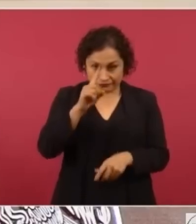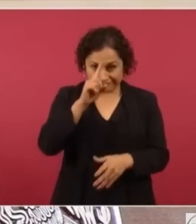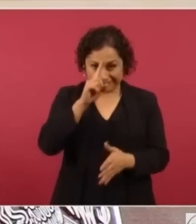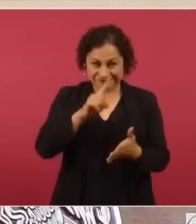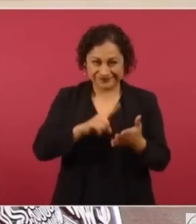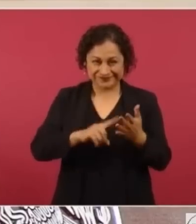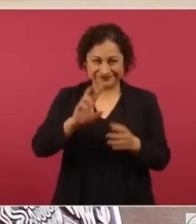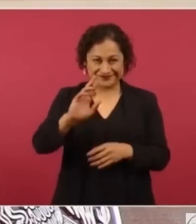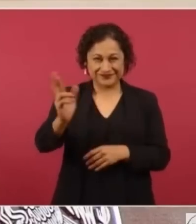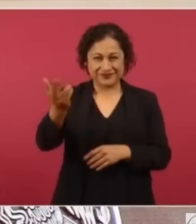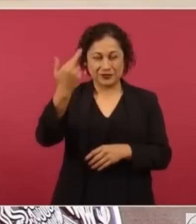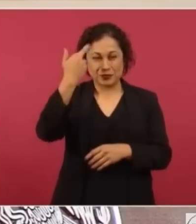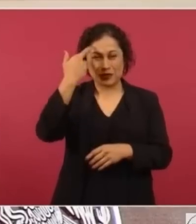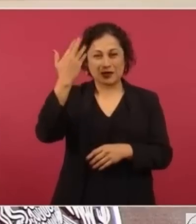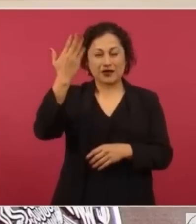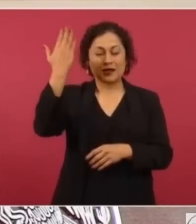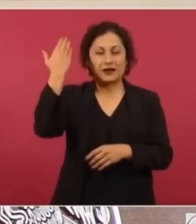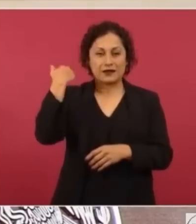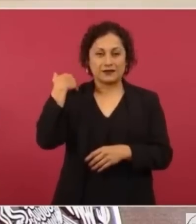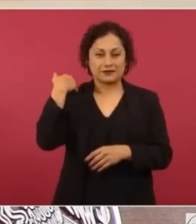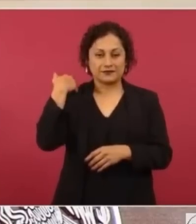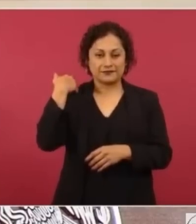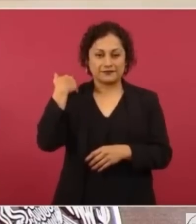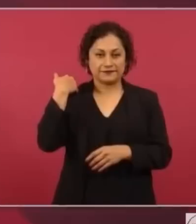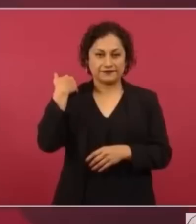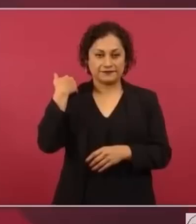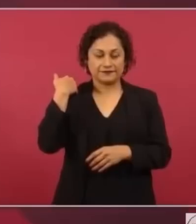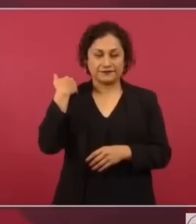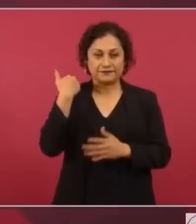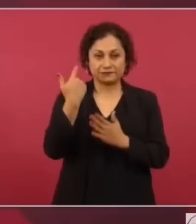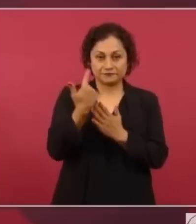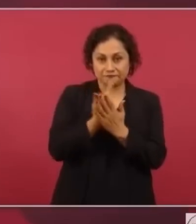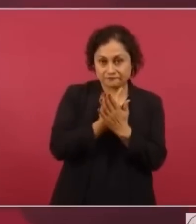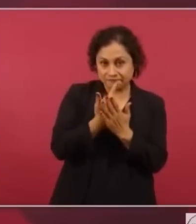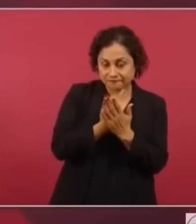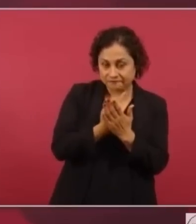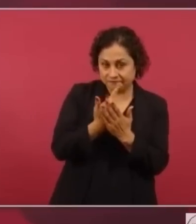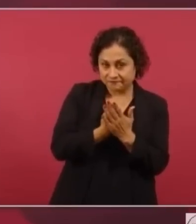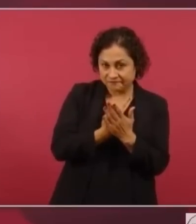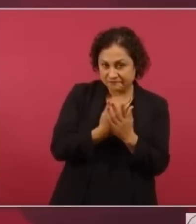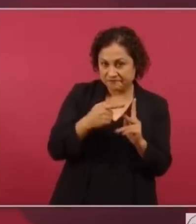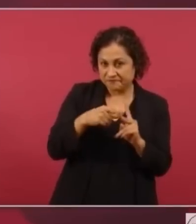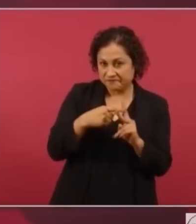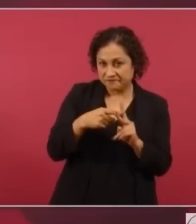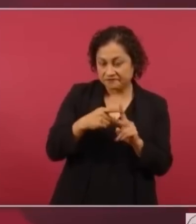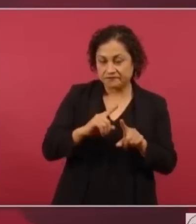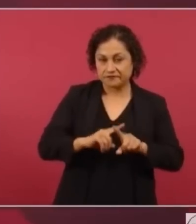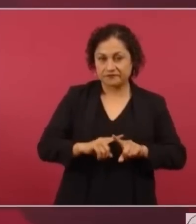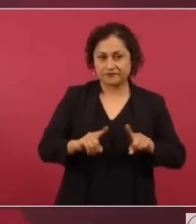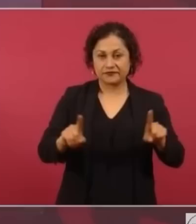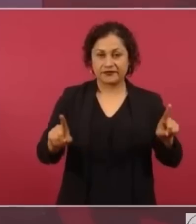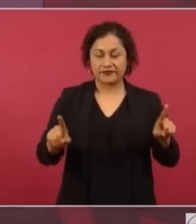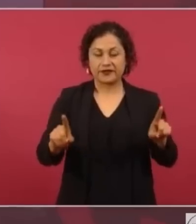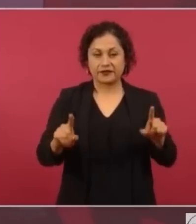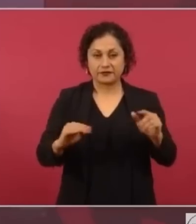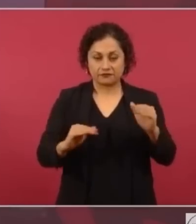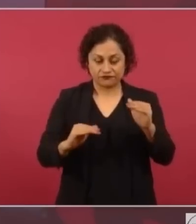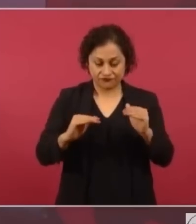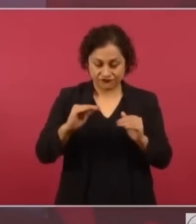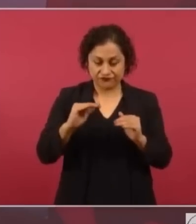oficial fue 0.5?